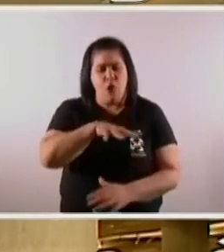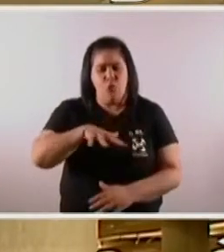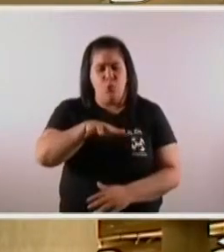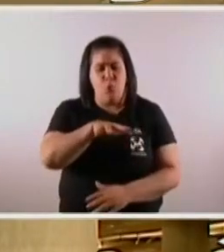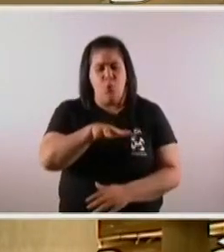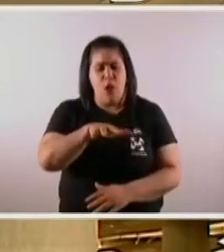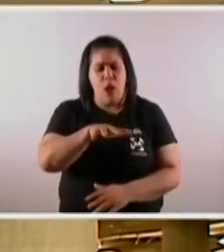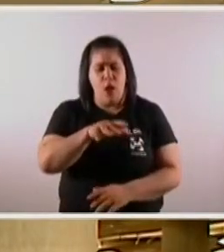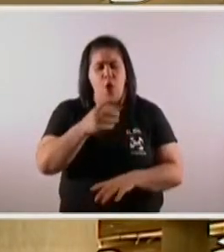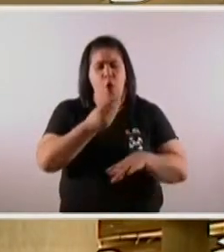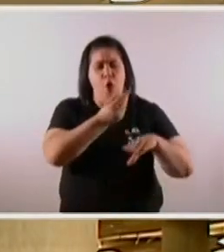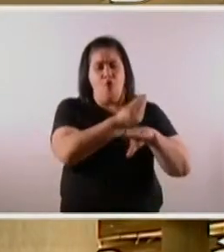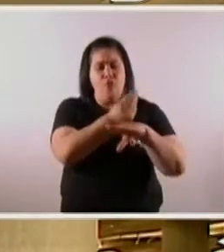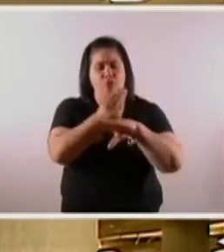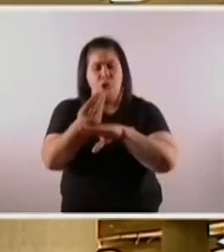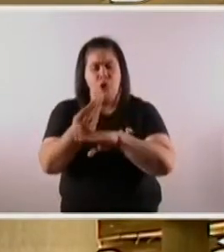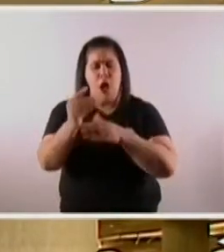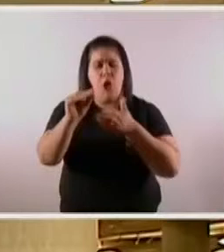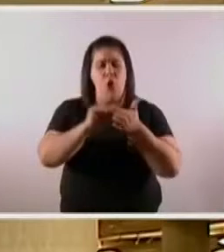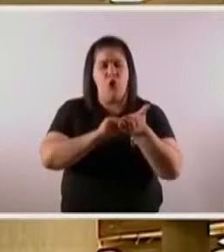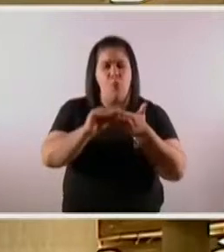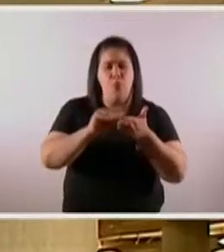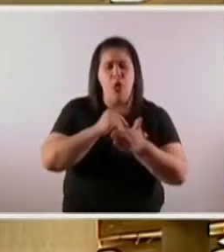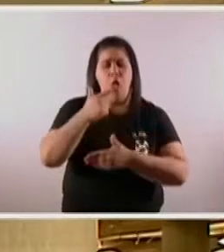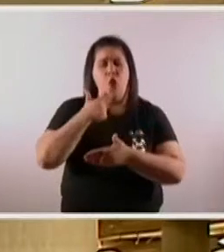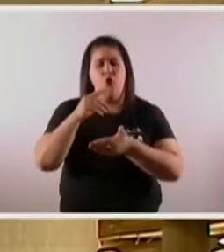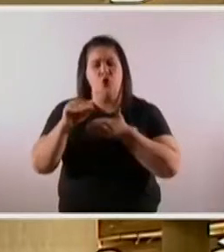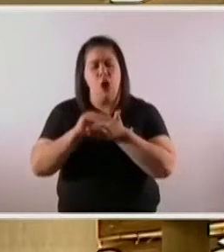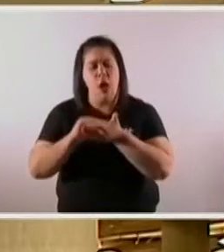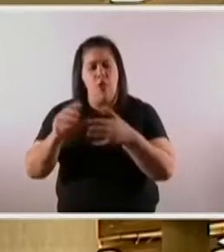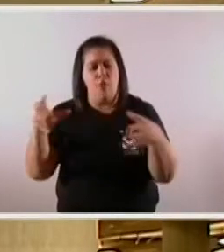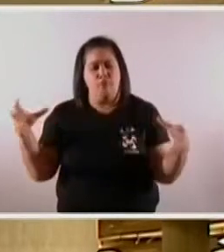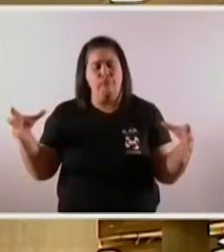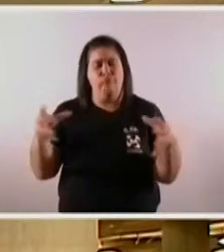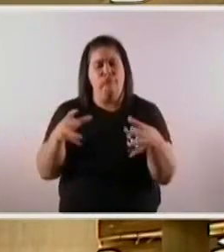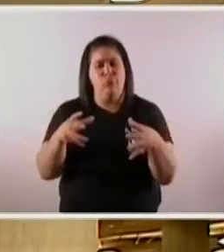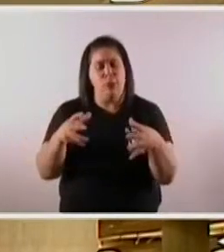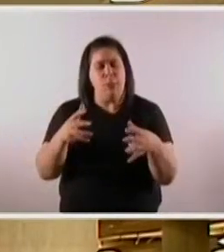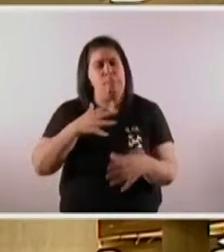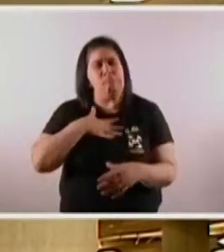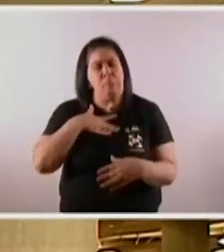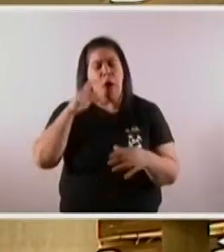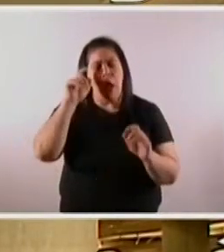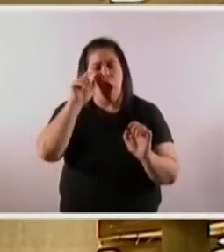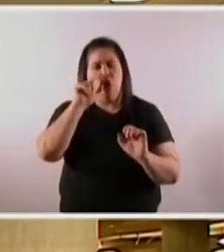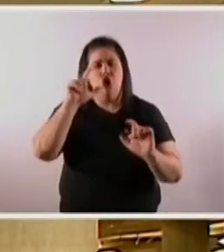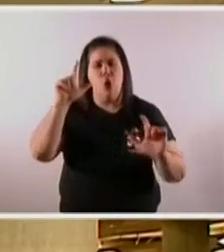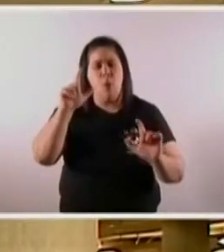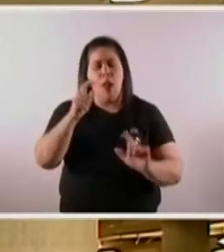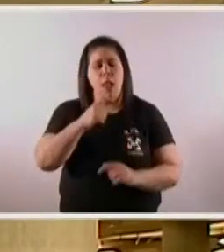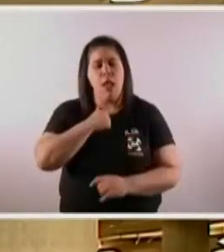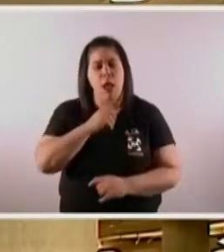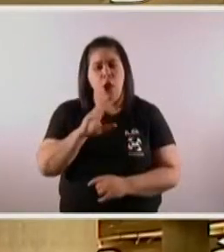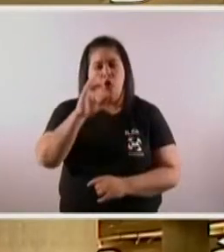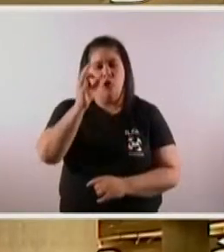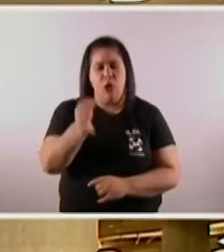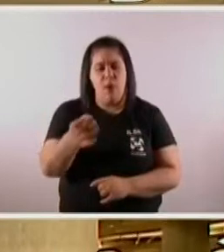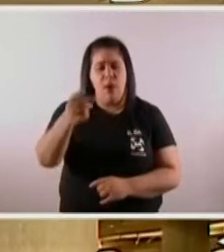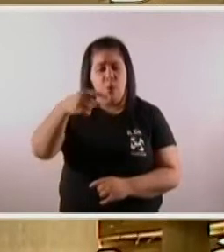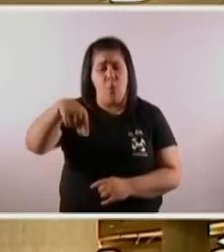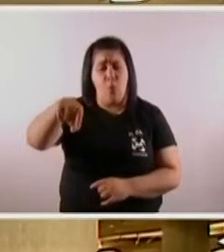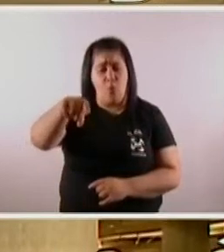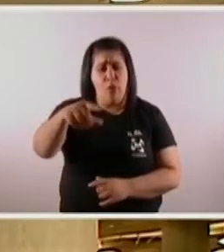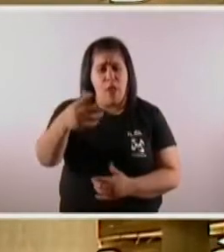de funcionarios, diputados y senadores. Realmente sorprende. Y quería saber, usted recién